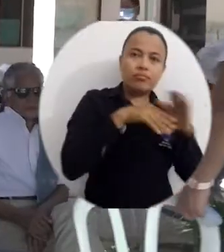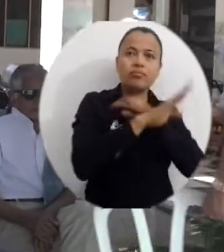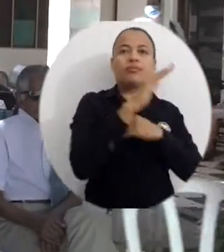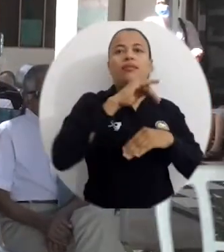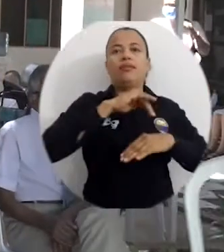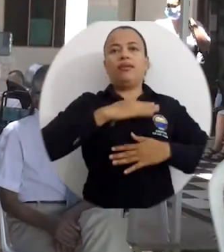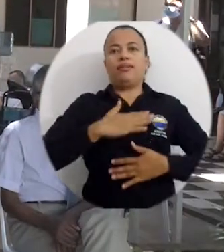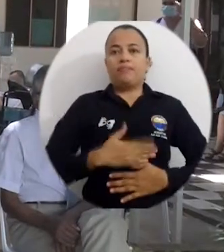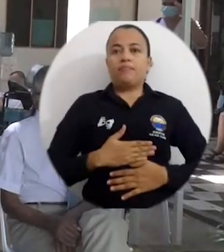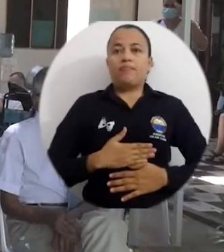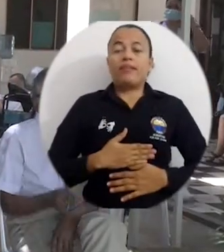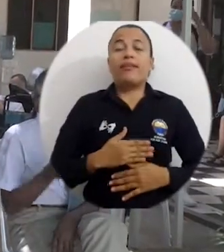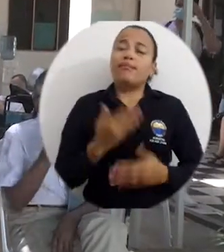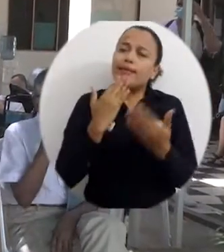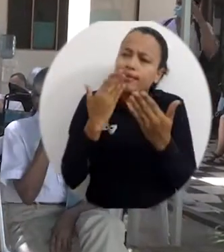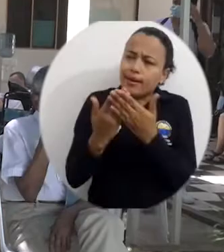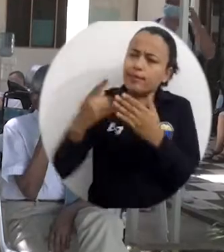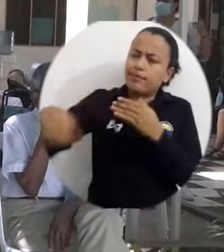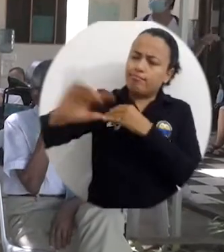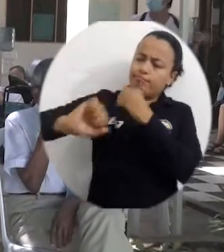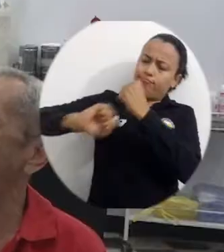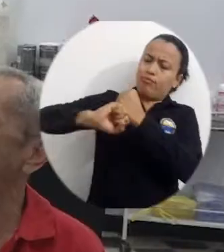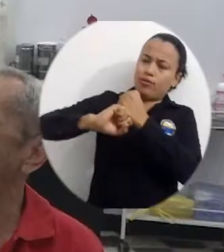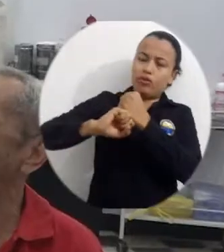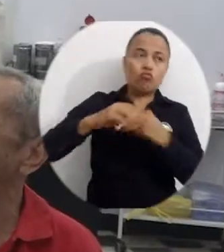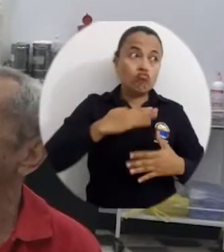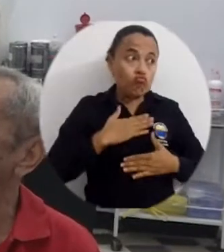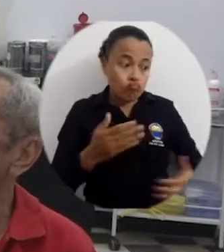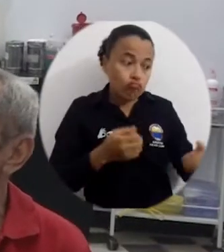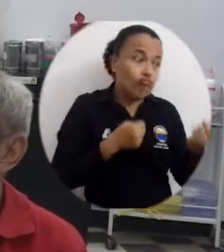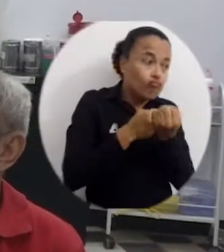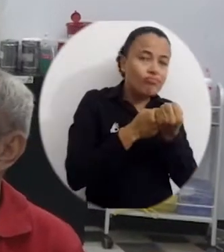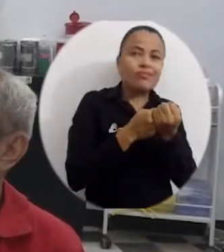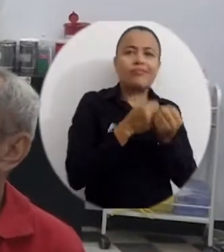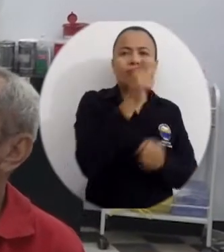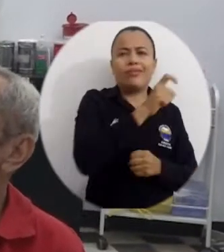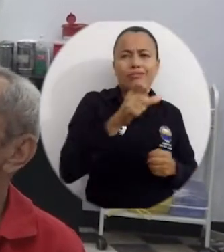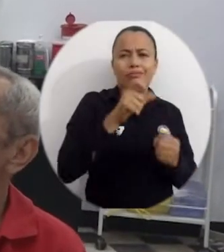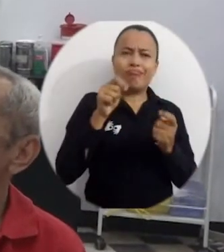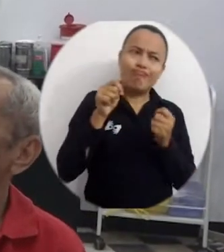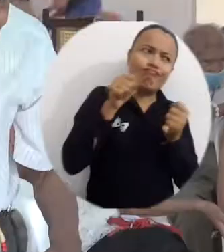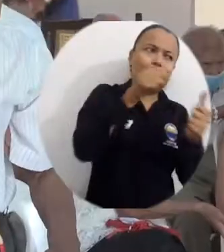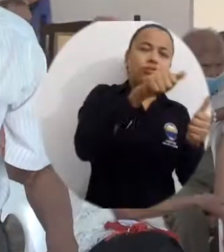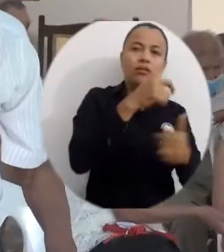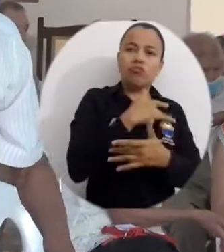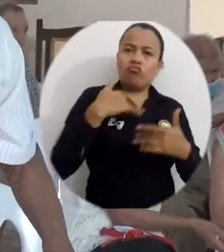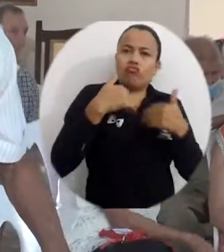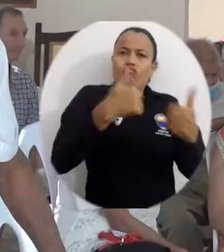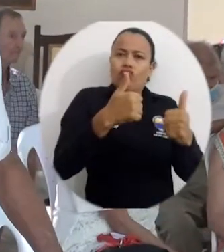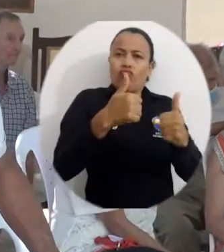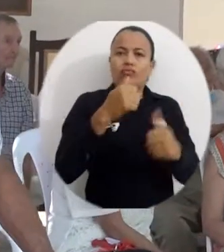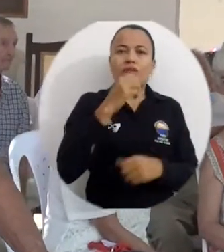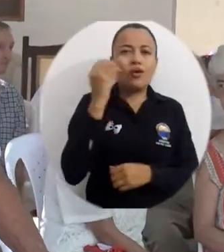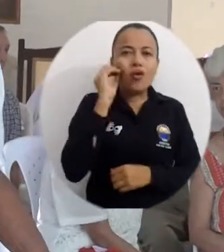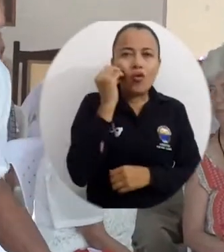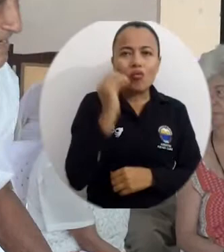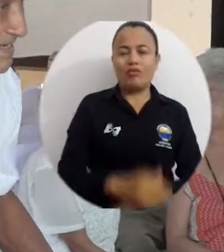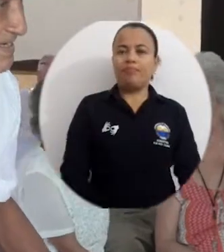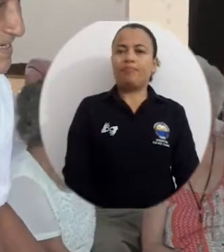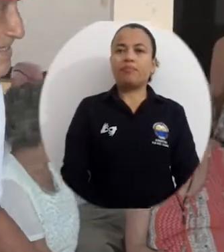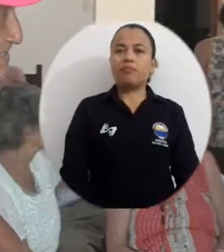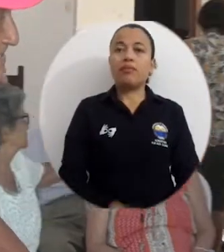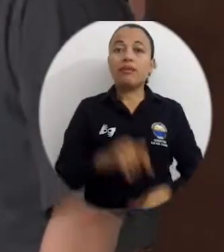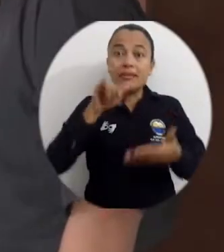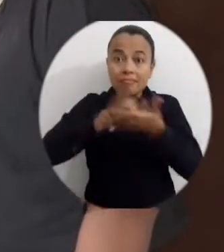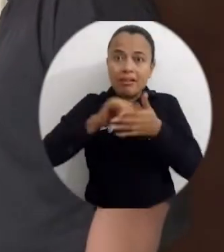de ancianos. Entonces, agradecerles su presencia y su disponibilidad para ayudar al sustento y al bienestar de los abuelos.